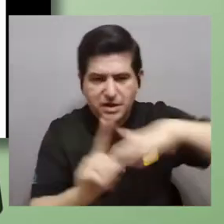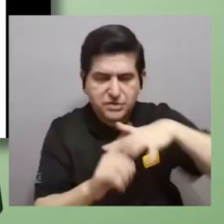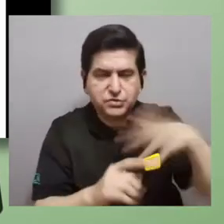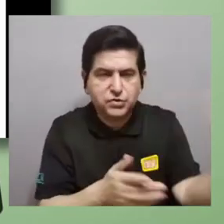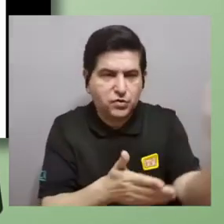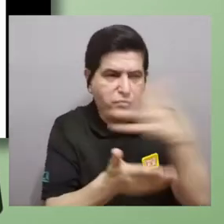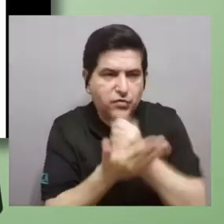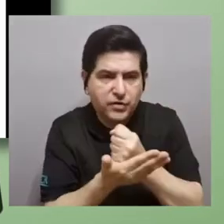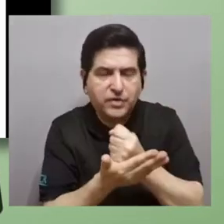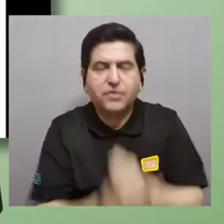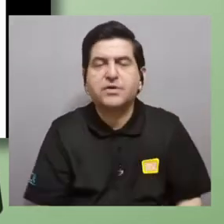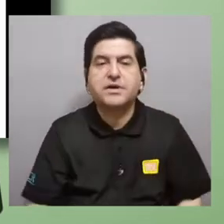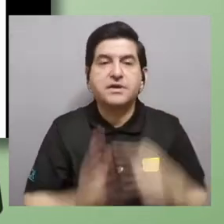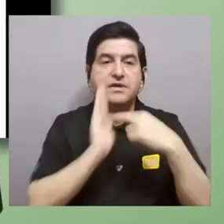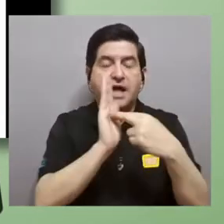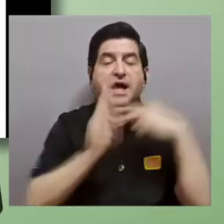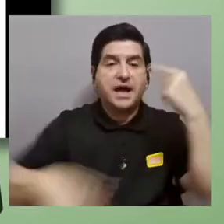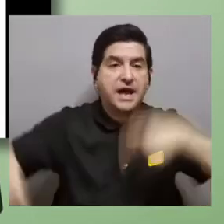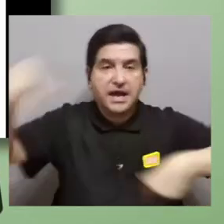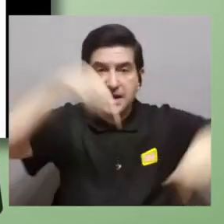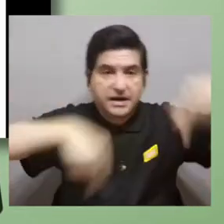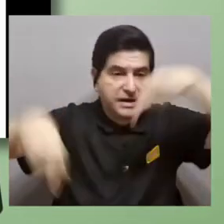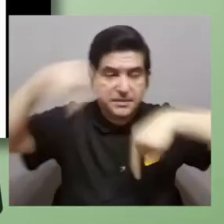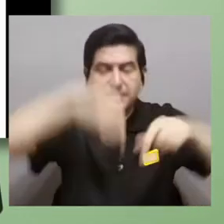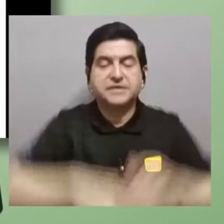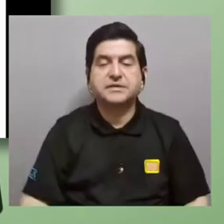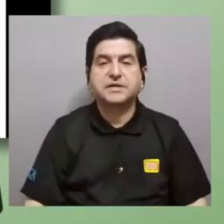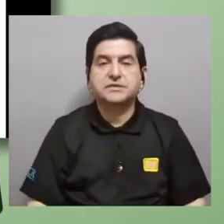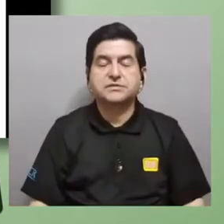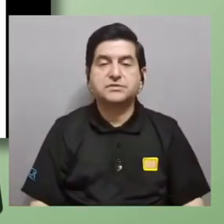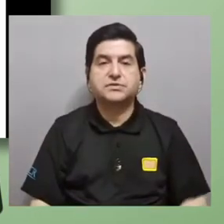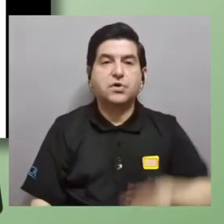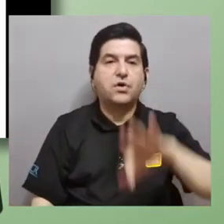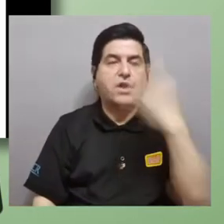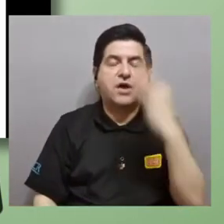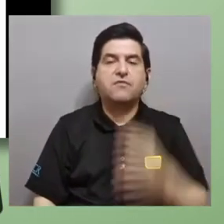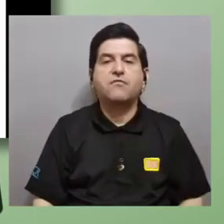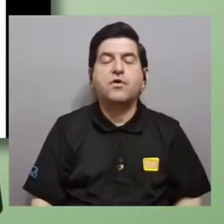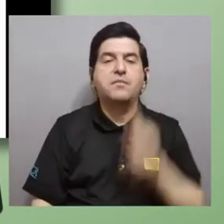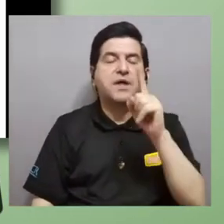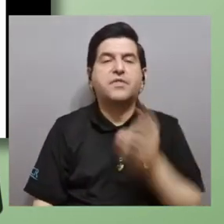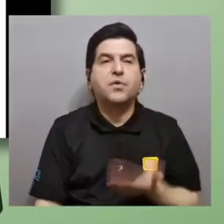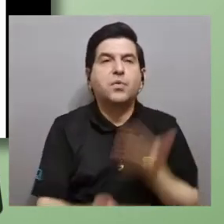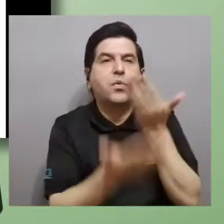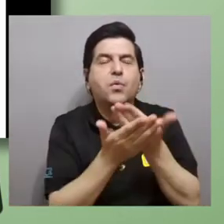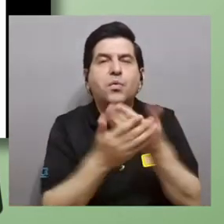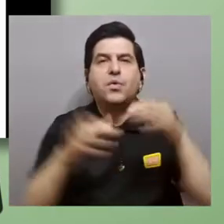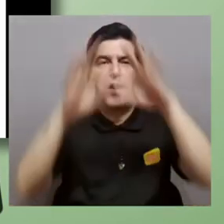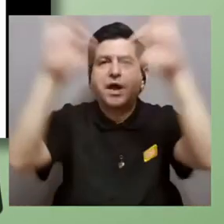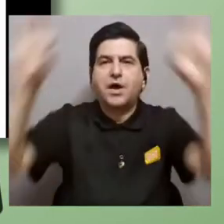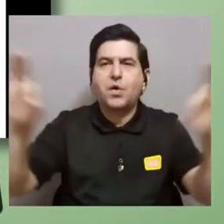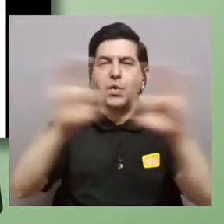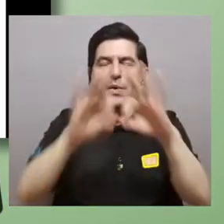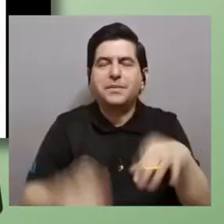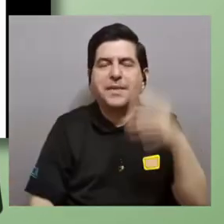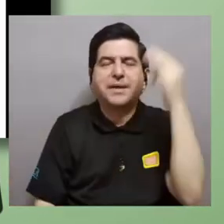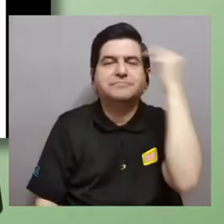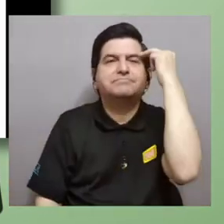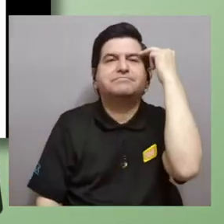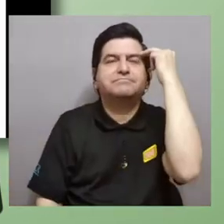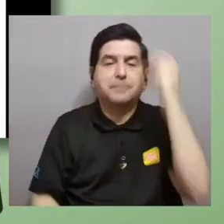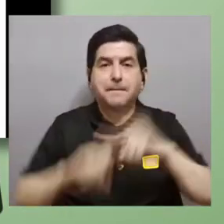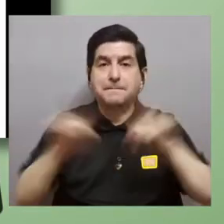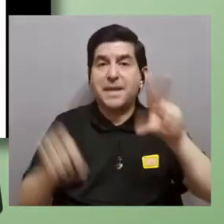relativa a representaciones químicas la almacenan en la forma de proposiciones e imágenes mentales